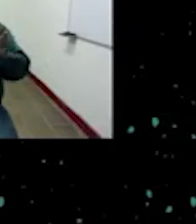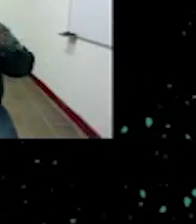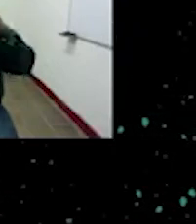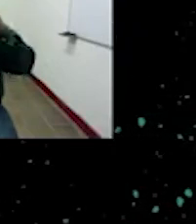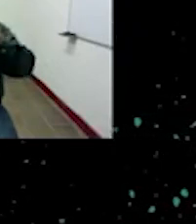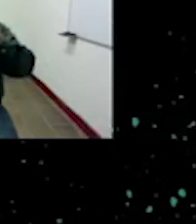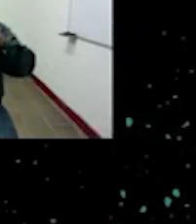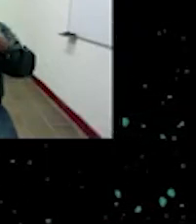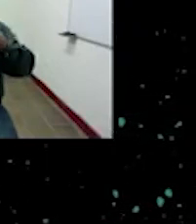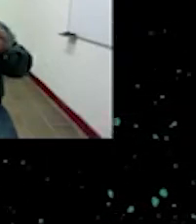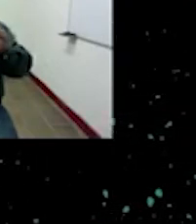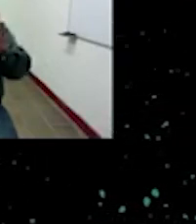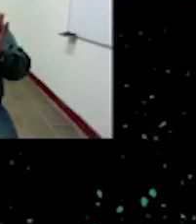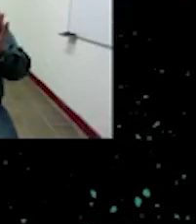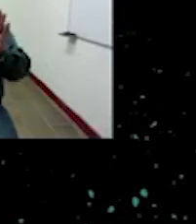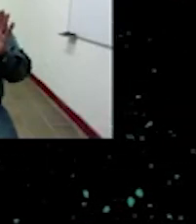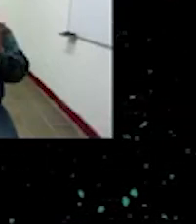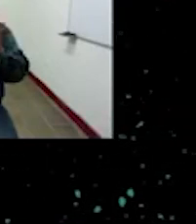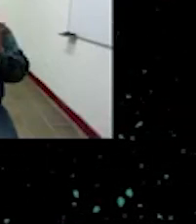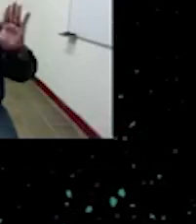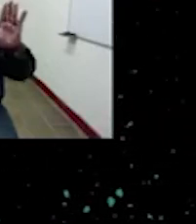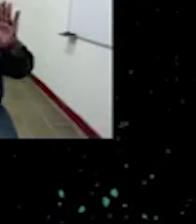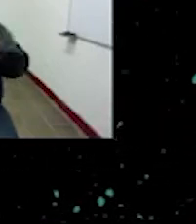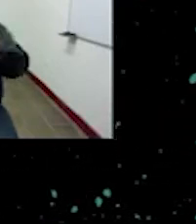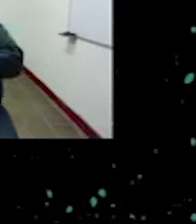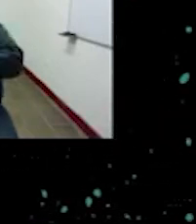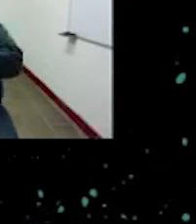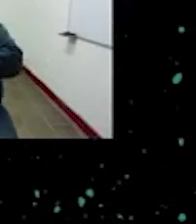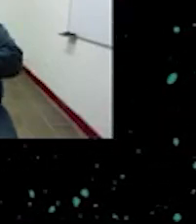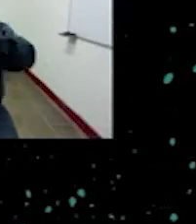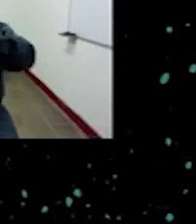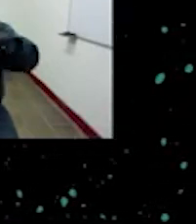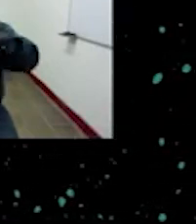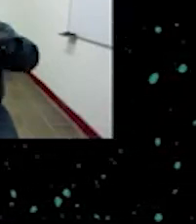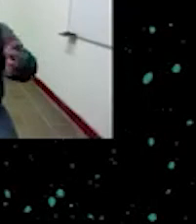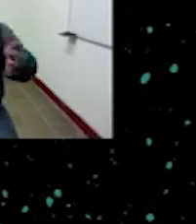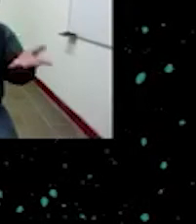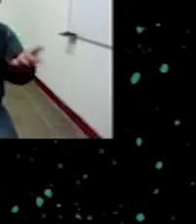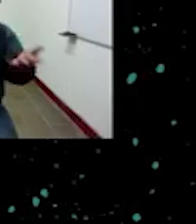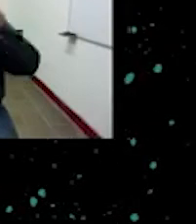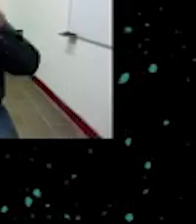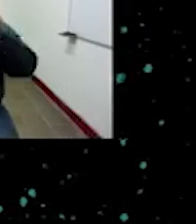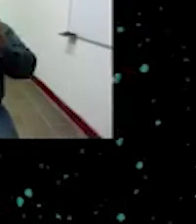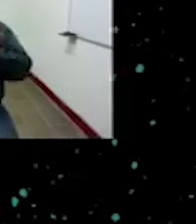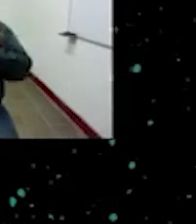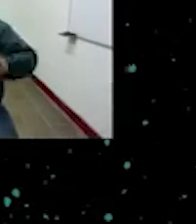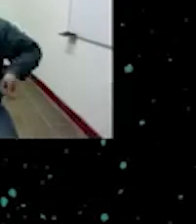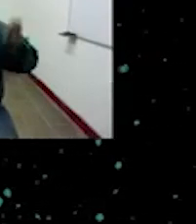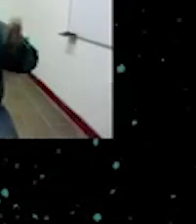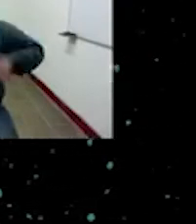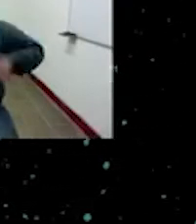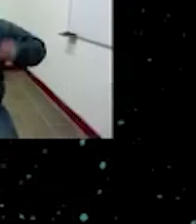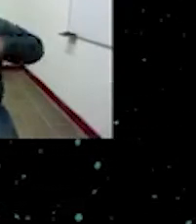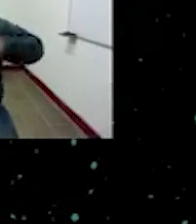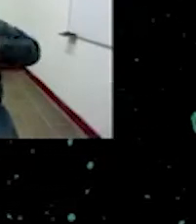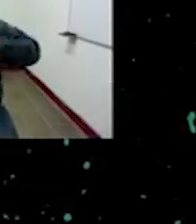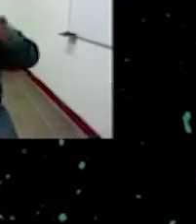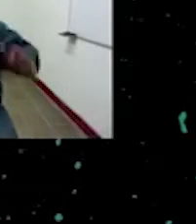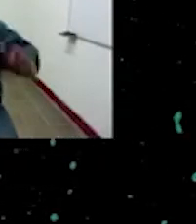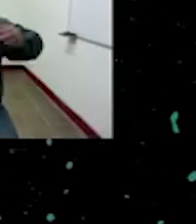política se puede decir así porque por medio de estos ritmos lo que lo que hace